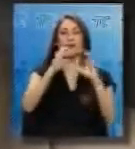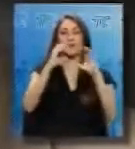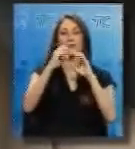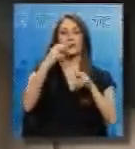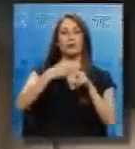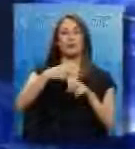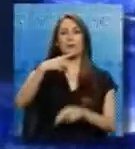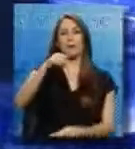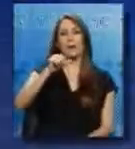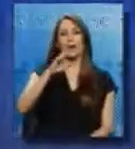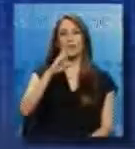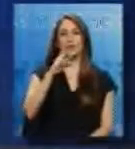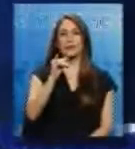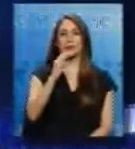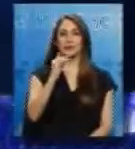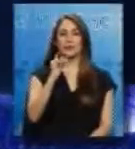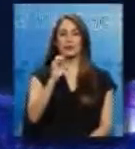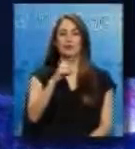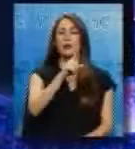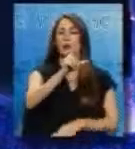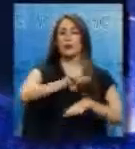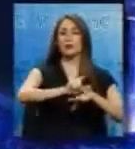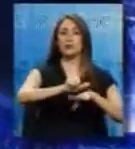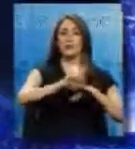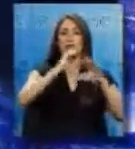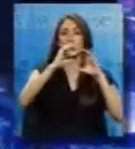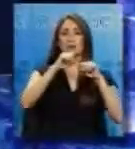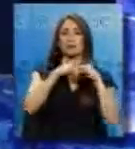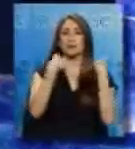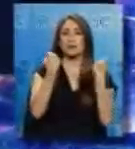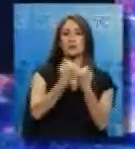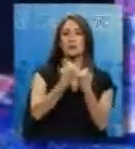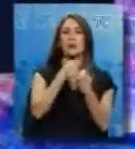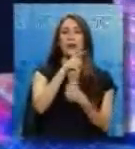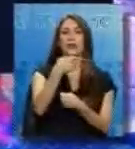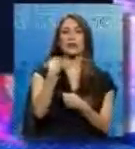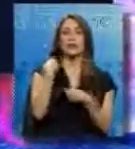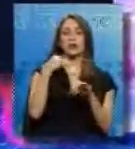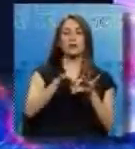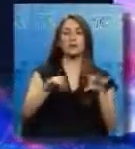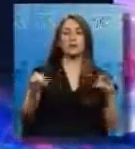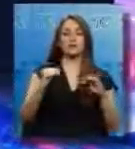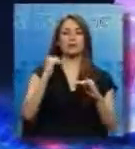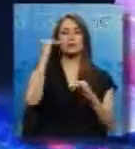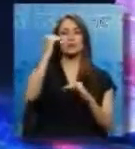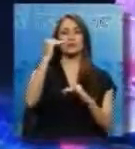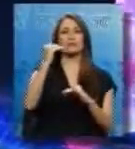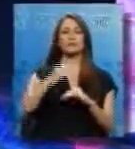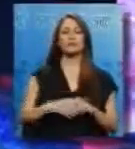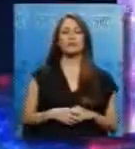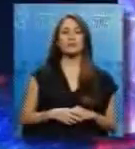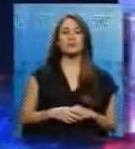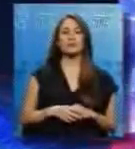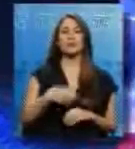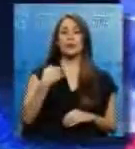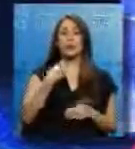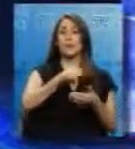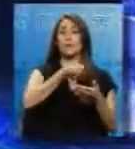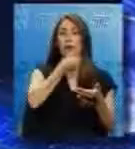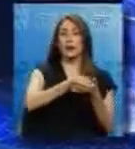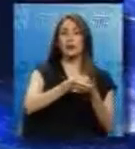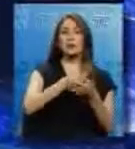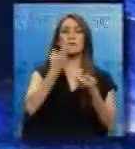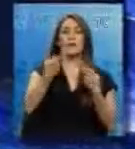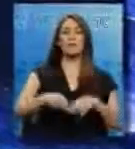Patricio Barriga. Barriga es licenciado en Comunicación Social, tiene un diplomado en Gestión de Medios, trabajó como periodista y